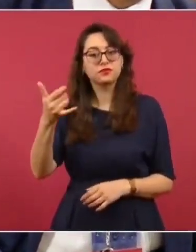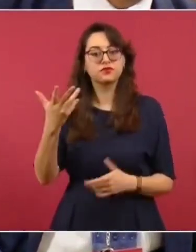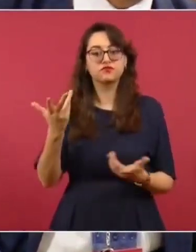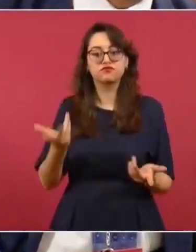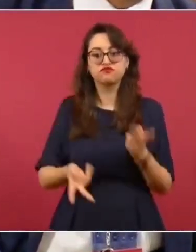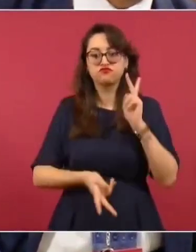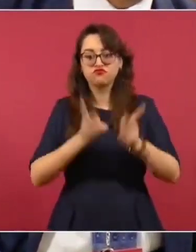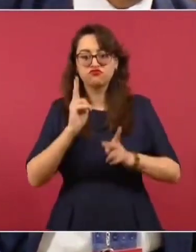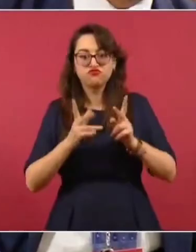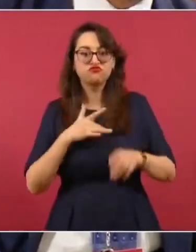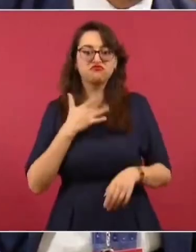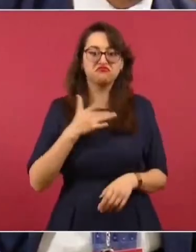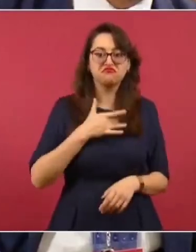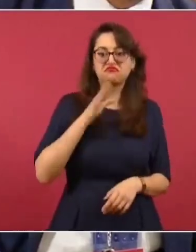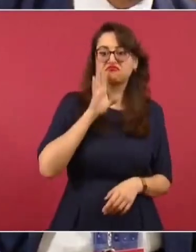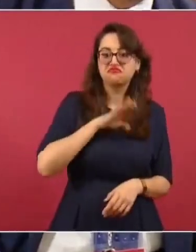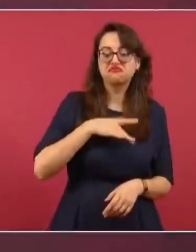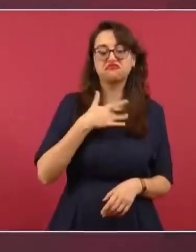más aparte que se sentía mal?